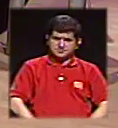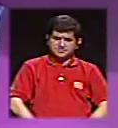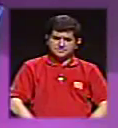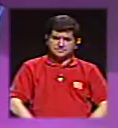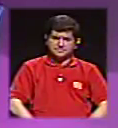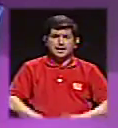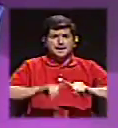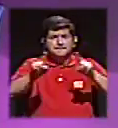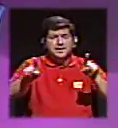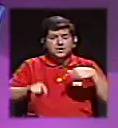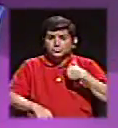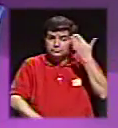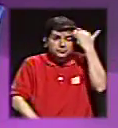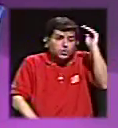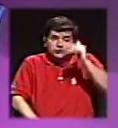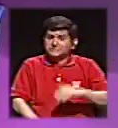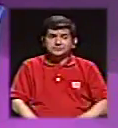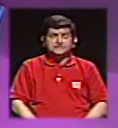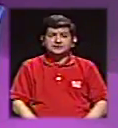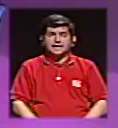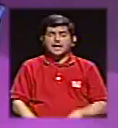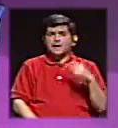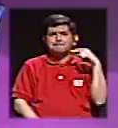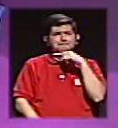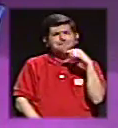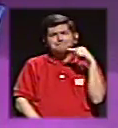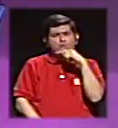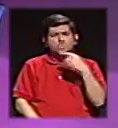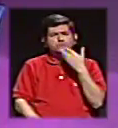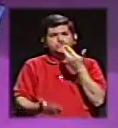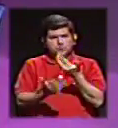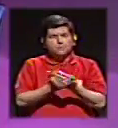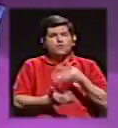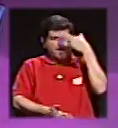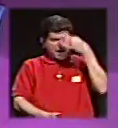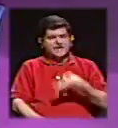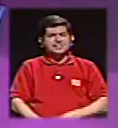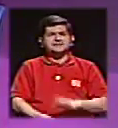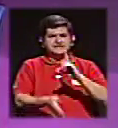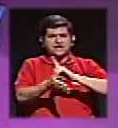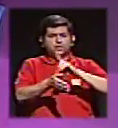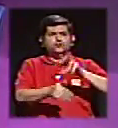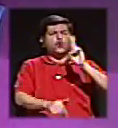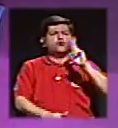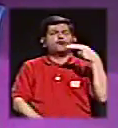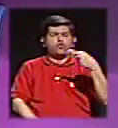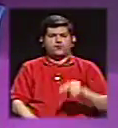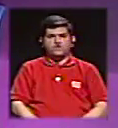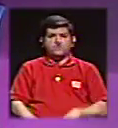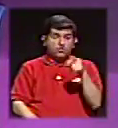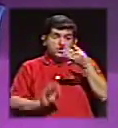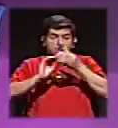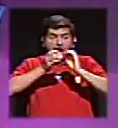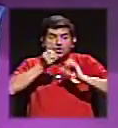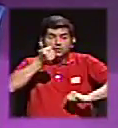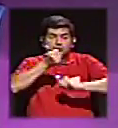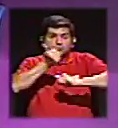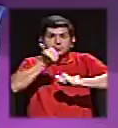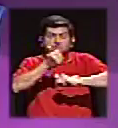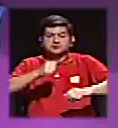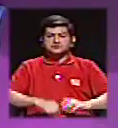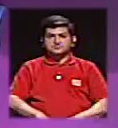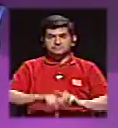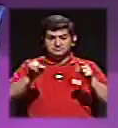Lo que pasa es que yo no sé, yo creo que el PUSC hizo una buena apuesta con el doctor Rodolfo Hernández, o sea, y ahí están los números que lo respaldan.